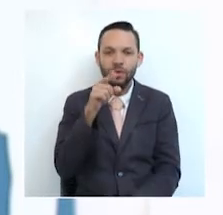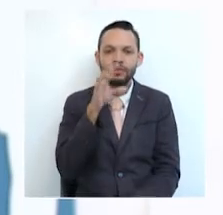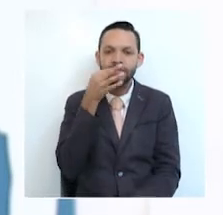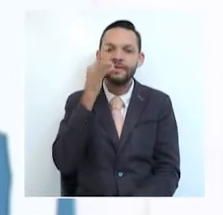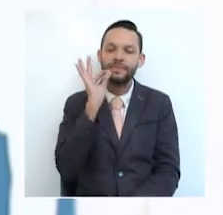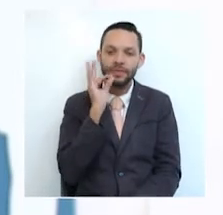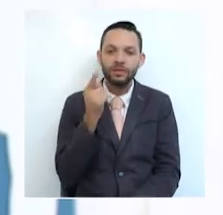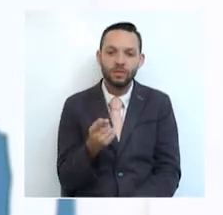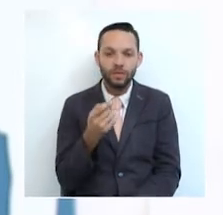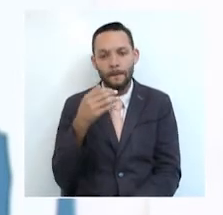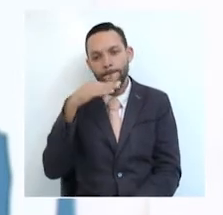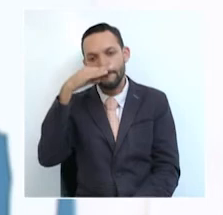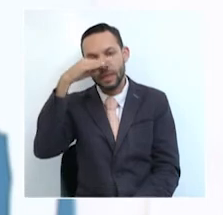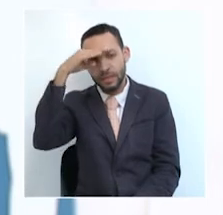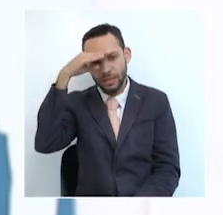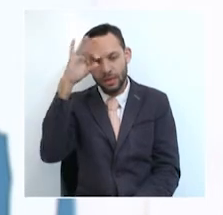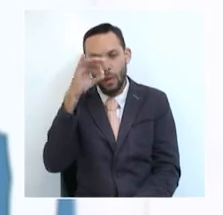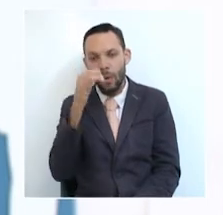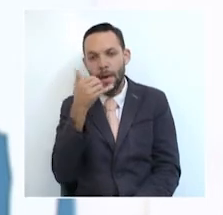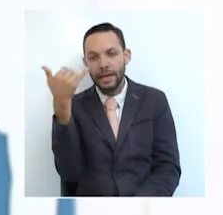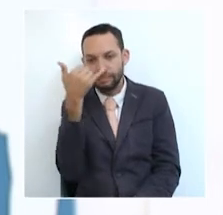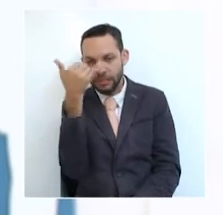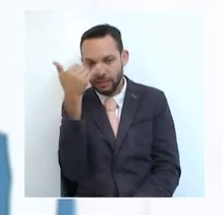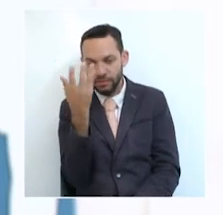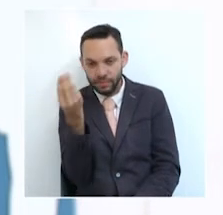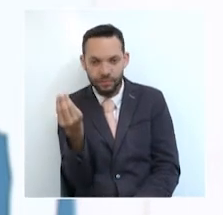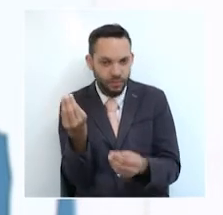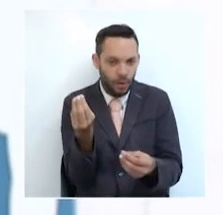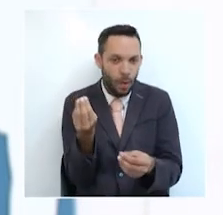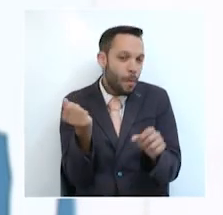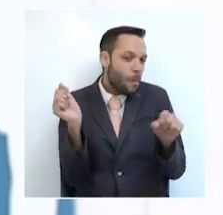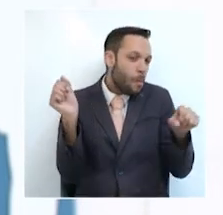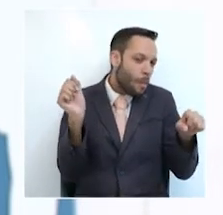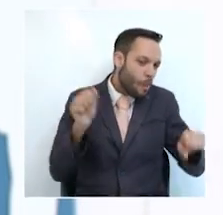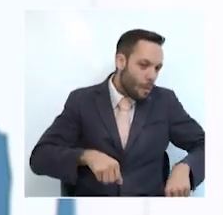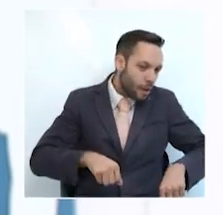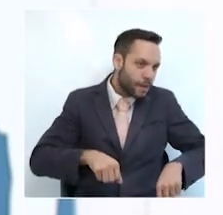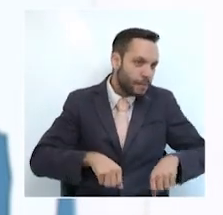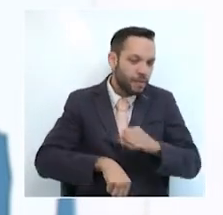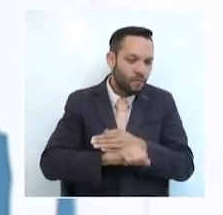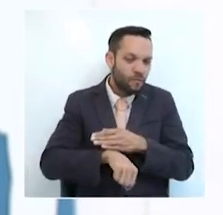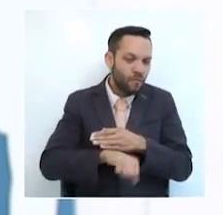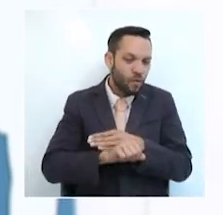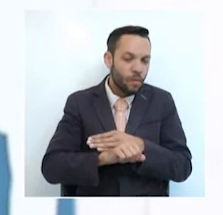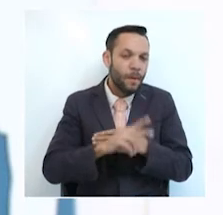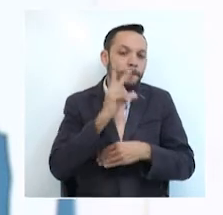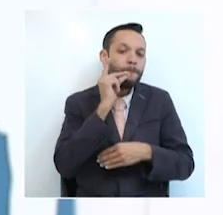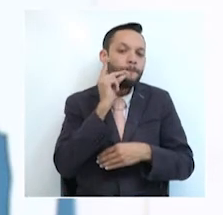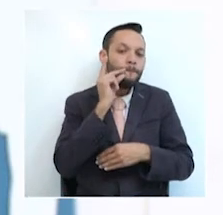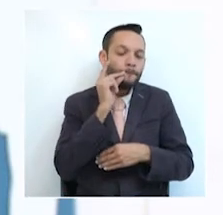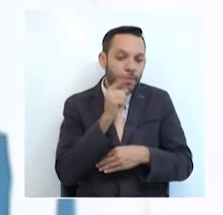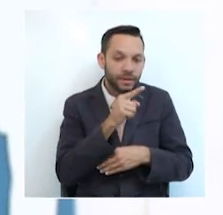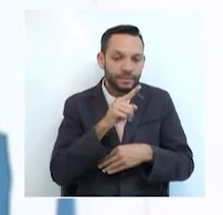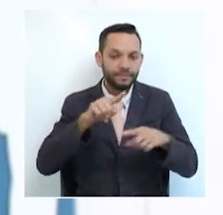a Medellín, o a Millonarios que juegan a esta hora en Bogotá. Y podría enfrentarse con el Deportivo Pereira en semifinal. Pereira